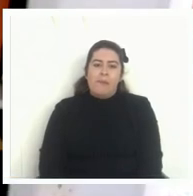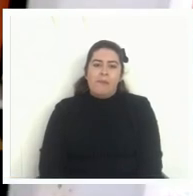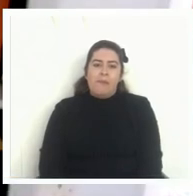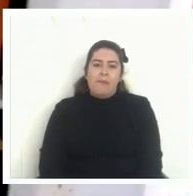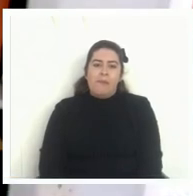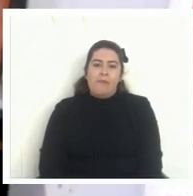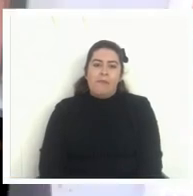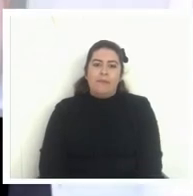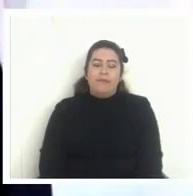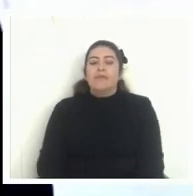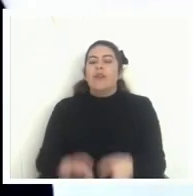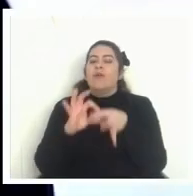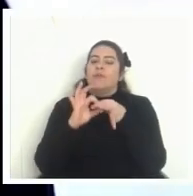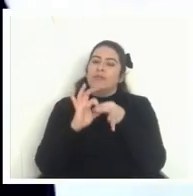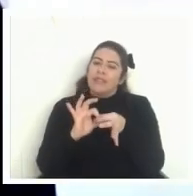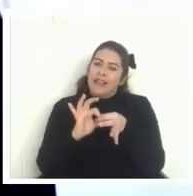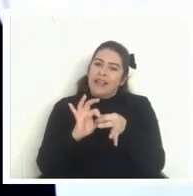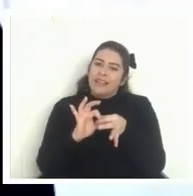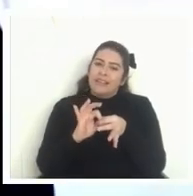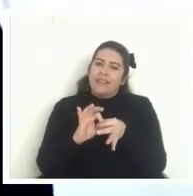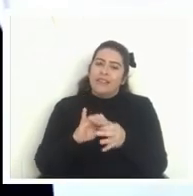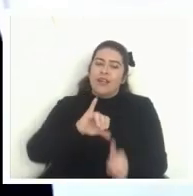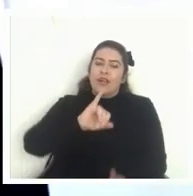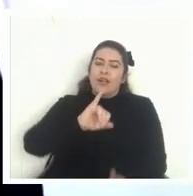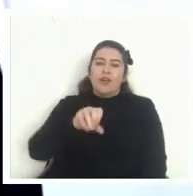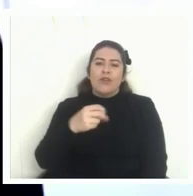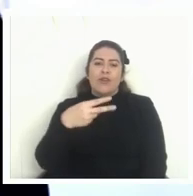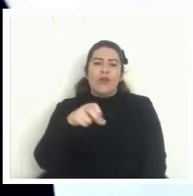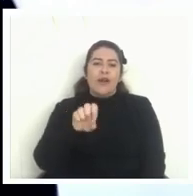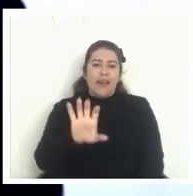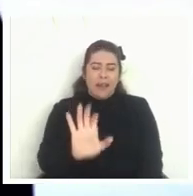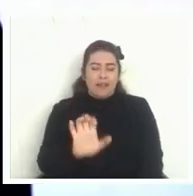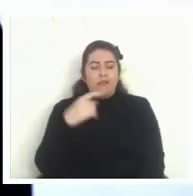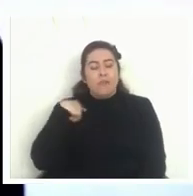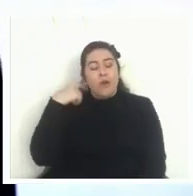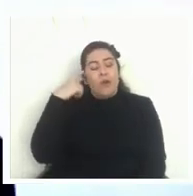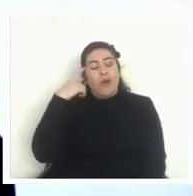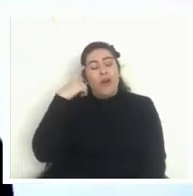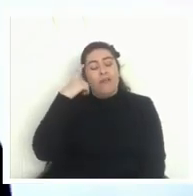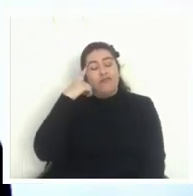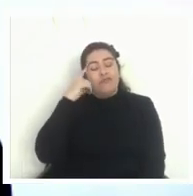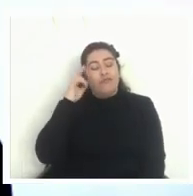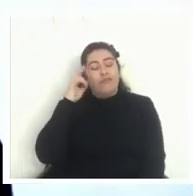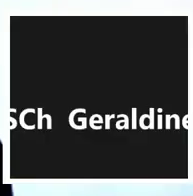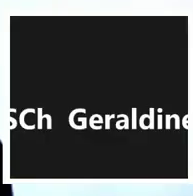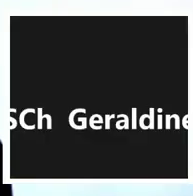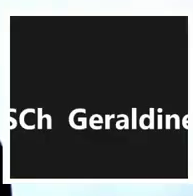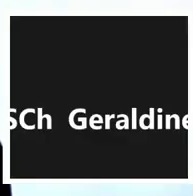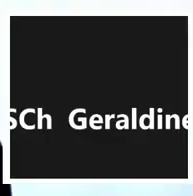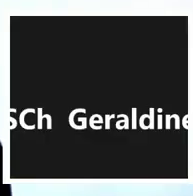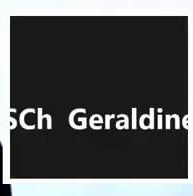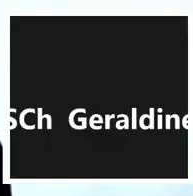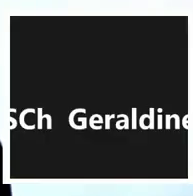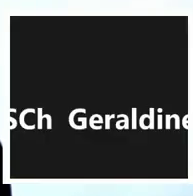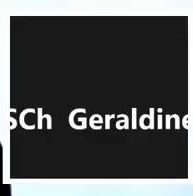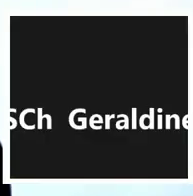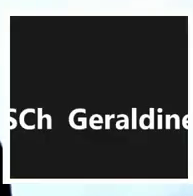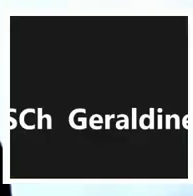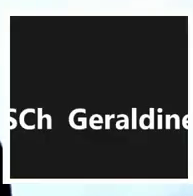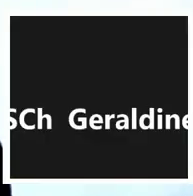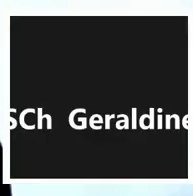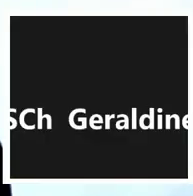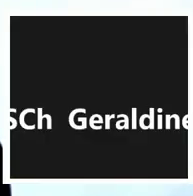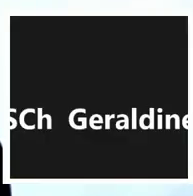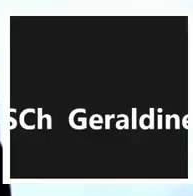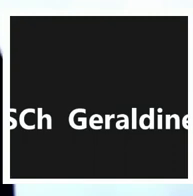muchas gracias Joan por tus reflexiones me pedimos a Luis también si nos puede